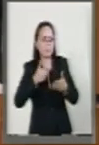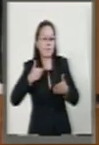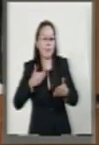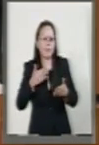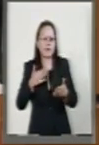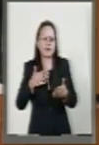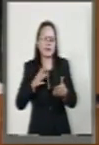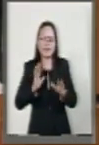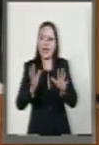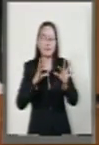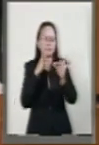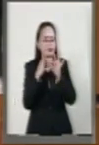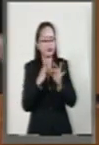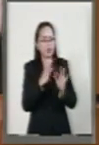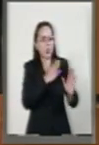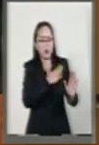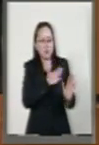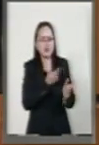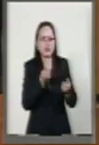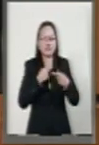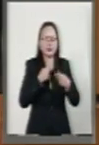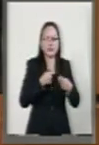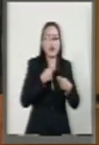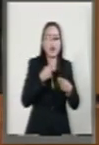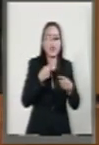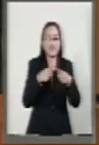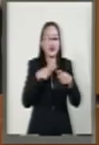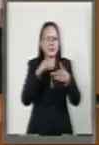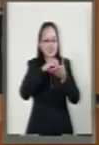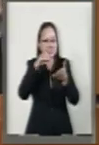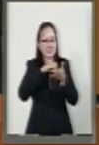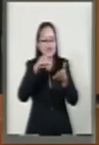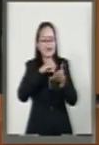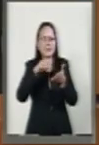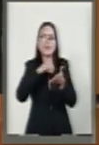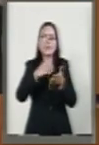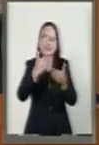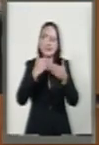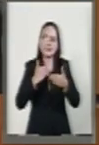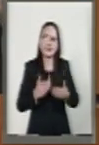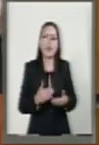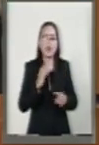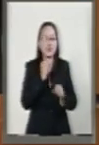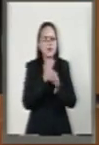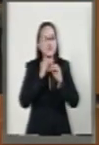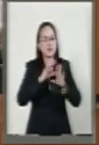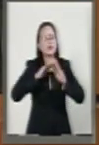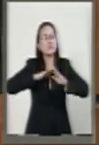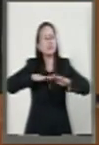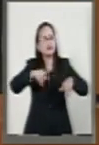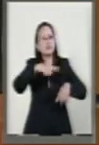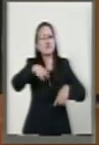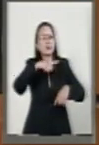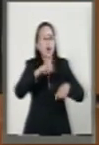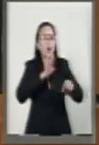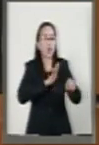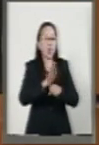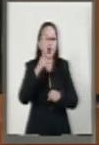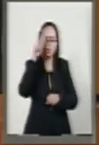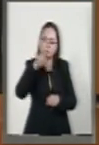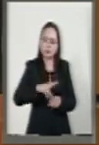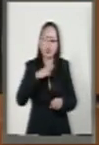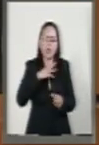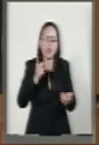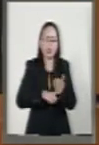cumplido y comprometido en los transitorios. En materia de transparencia, en materia de informar el estado real que guardan sus